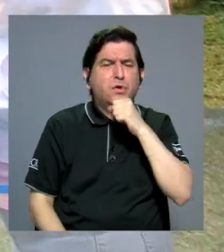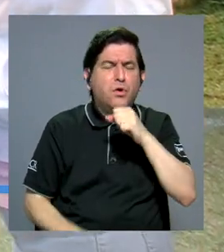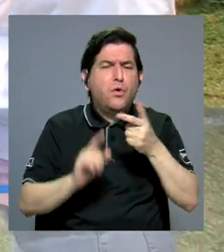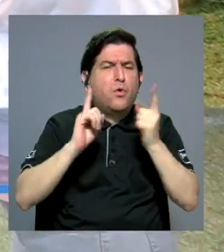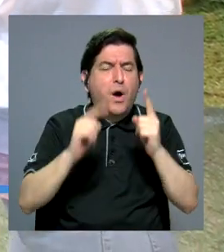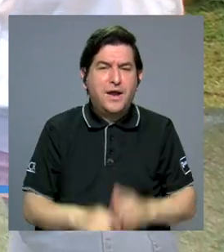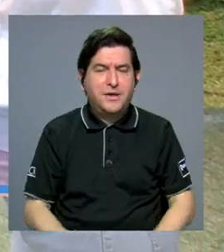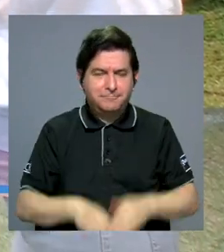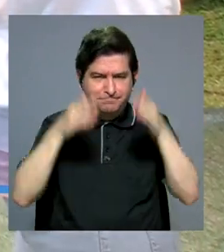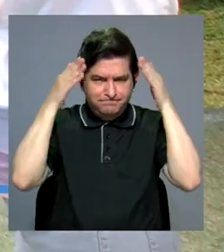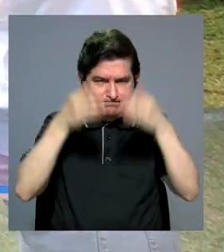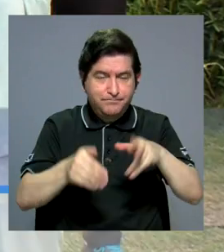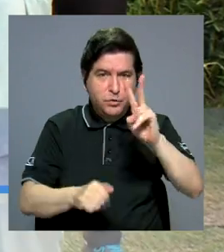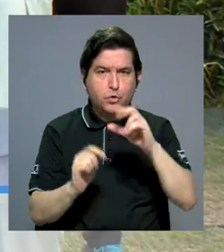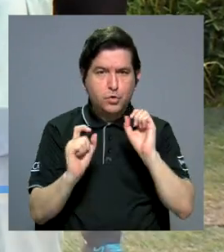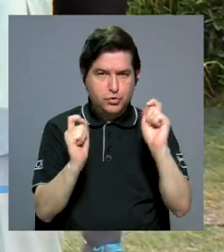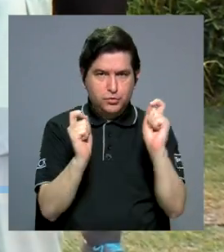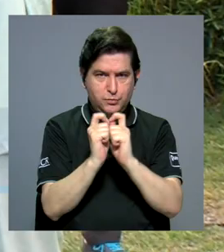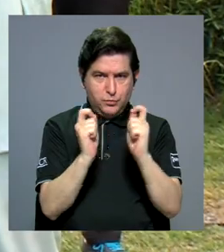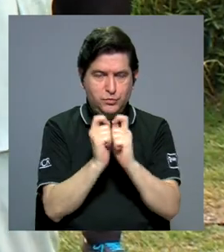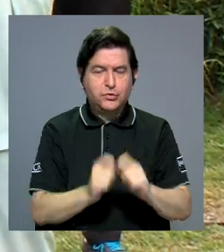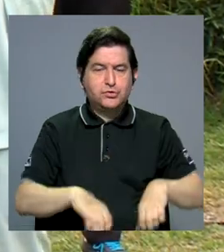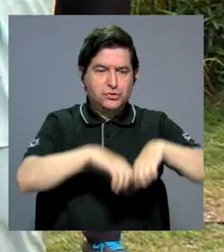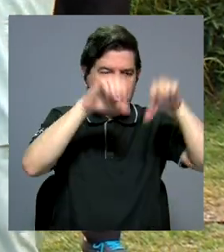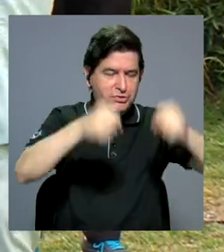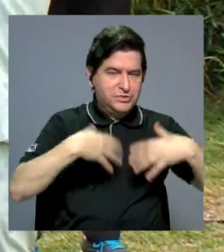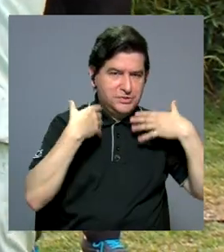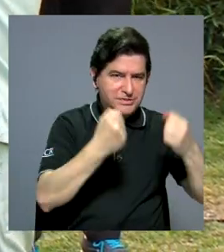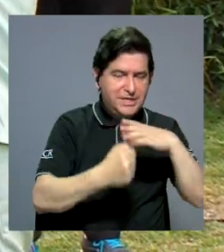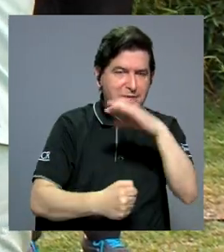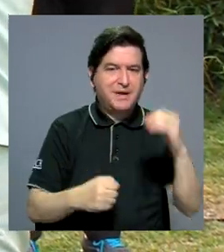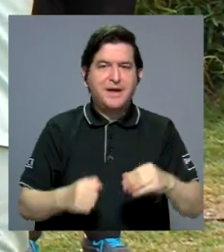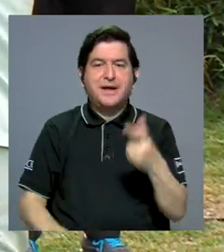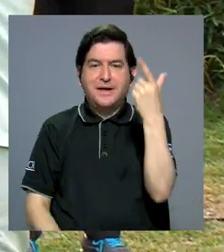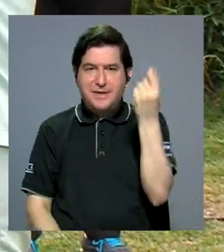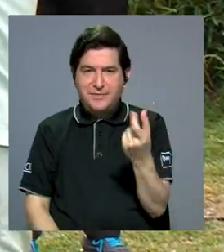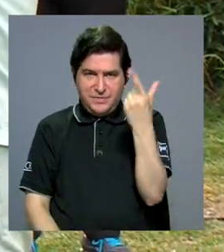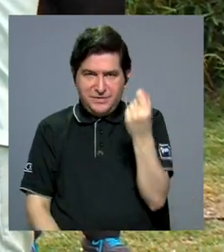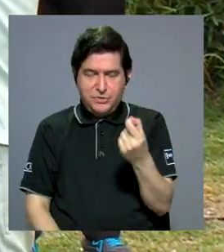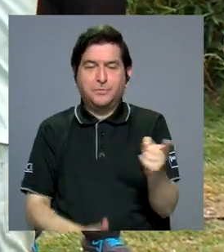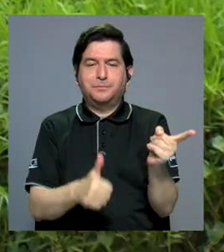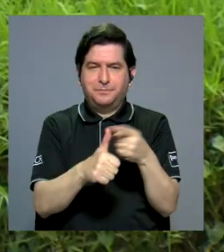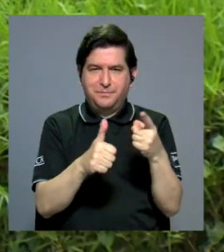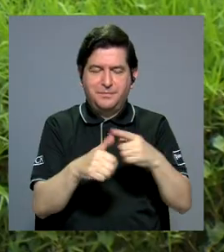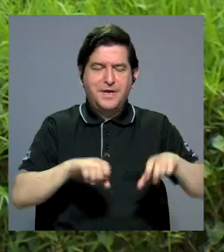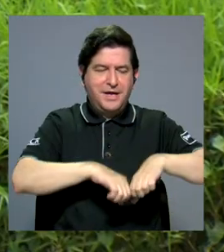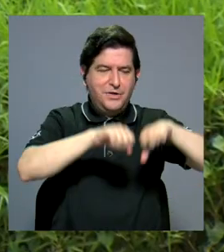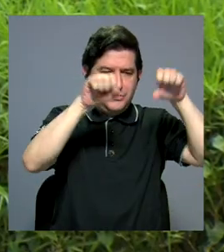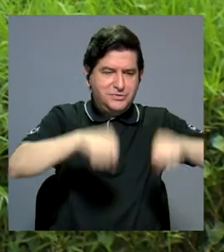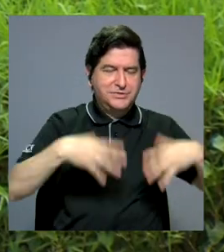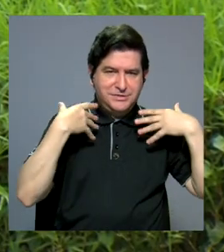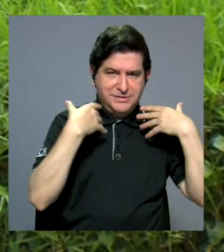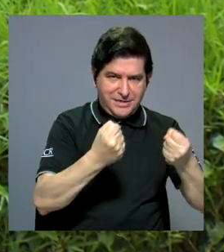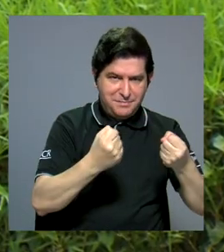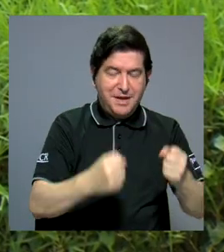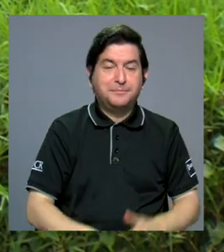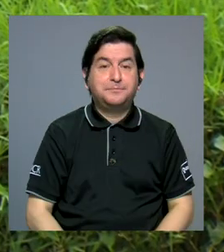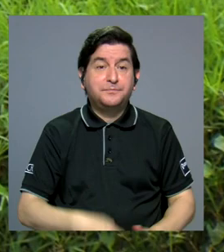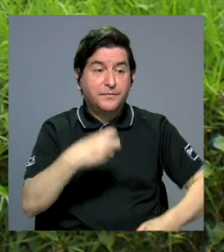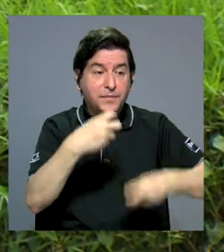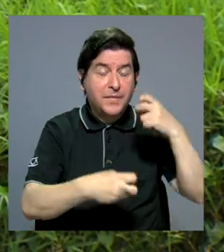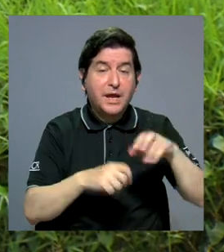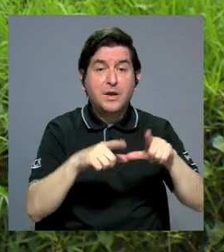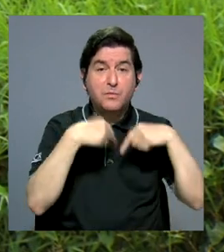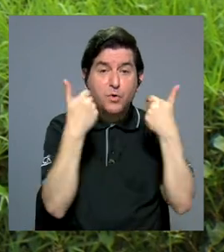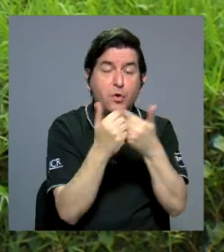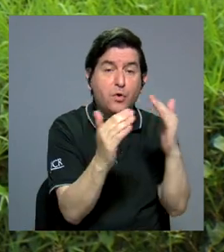Nos centraremos en dos aspectos, en el sistema de salud y en las pensiones. Empecemos por el sistema de salud. El problema con